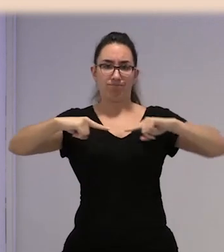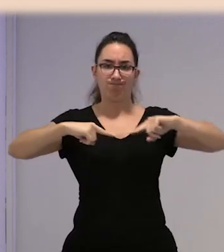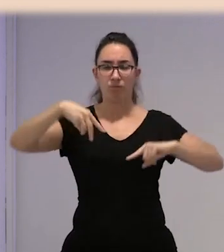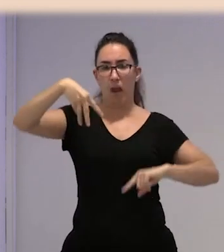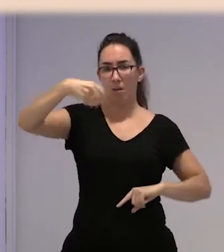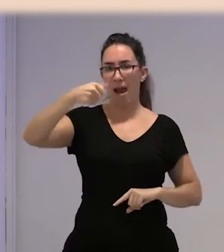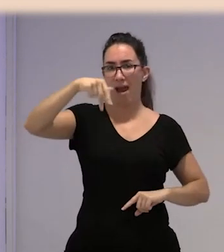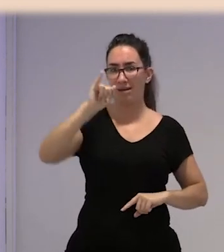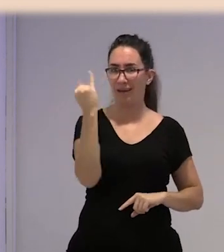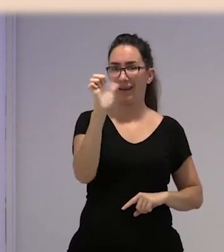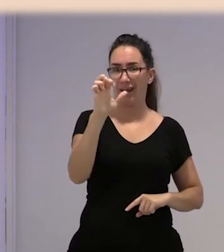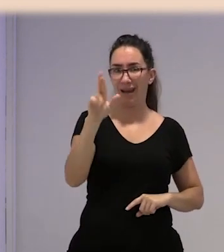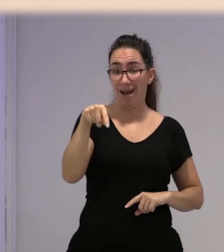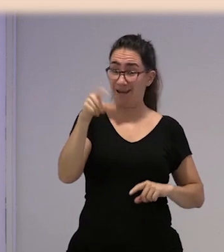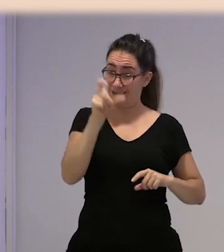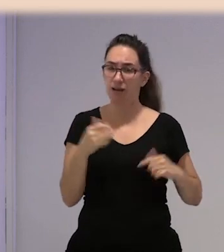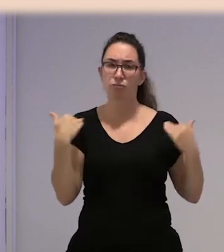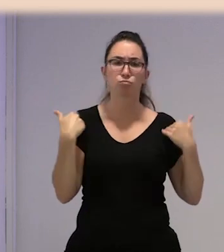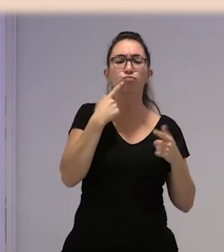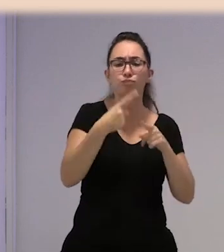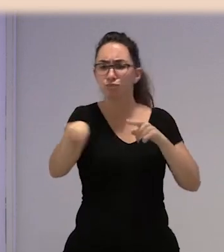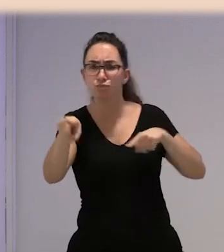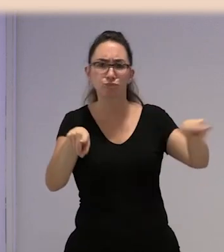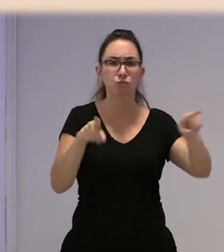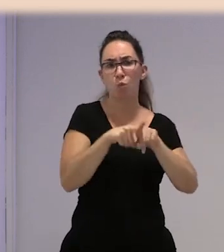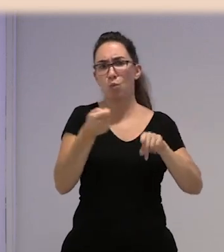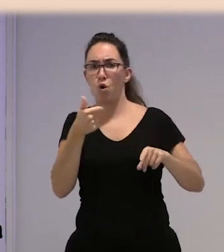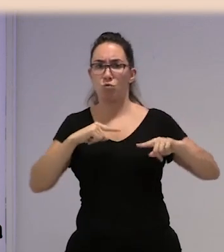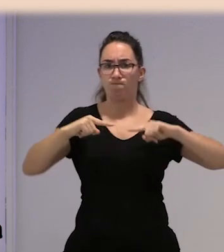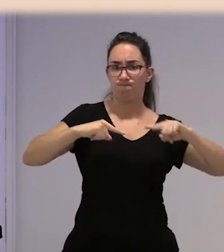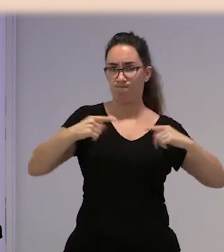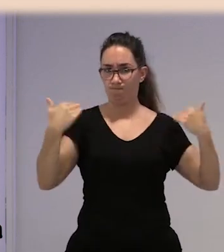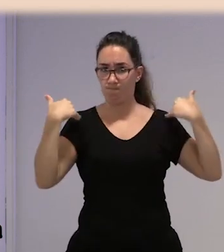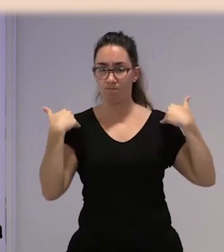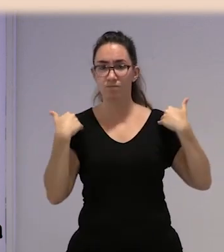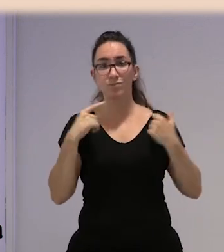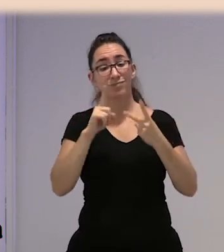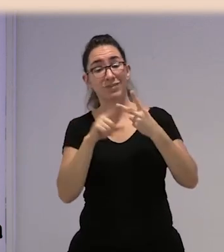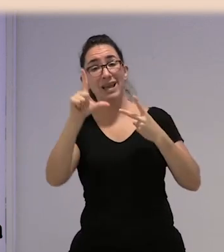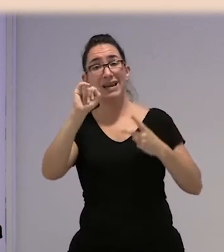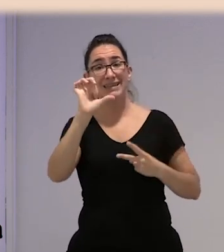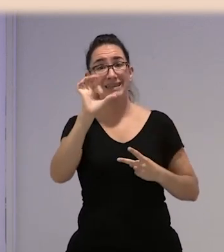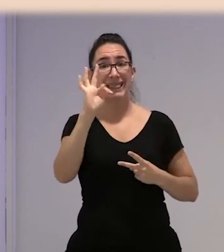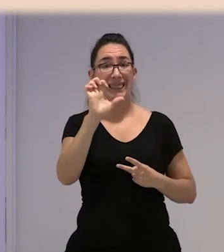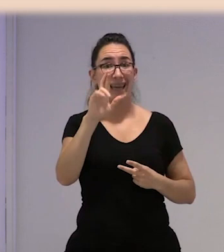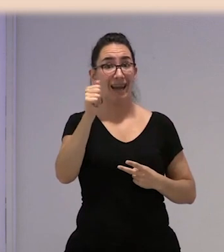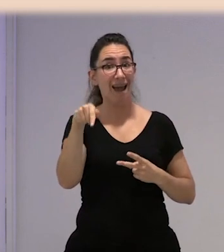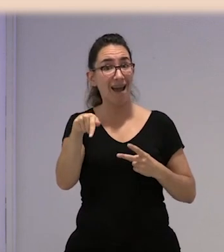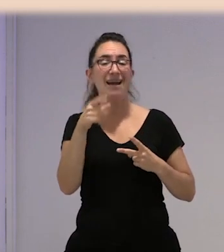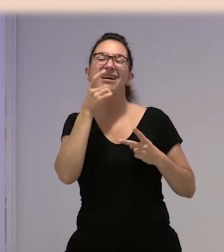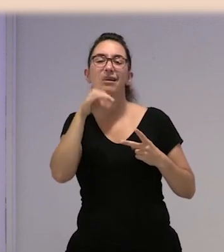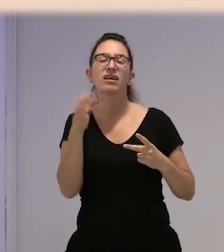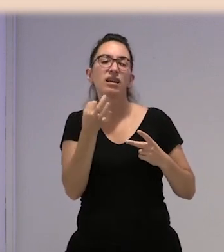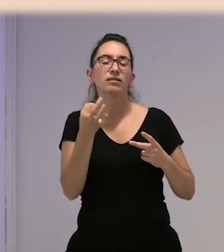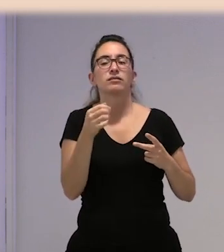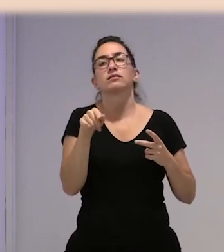manijero, que es la que se van cargando de decirte dónde tienes que poner, fin, de llevar la cuadrilla. Y una listera, que es la que apunta, se encarga de apuntar en el chique,